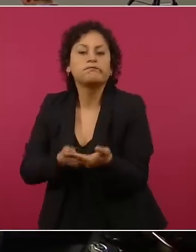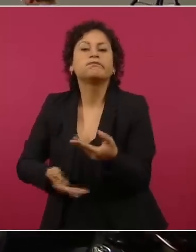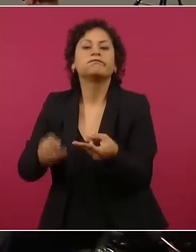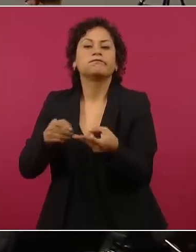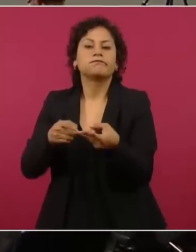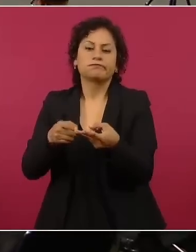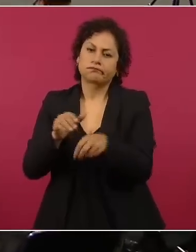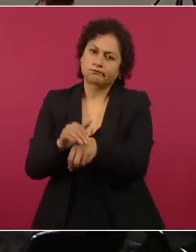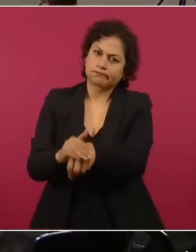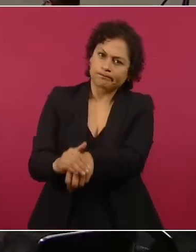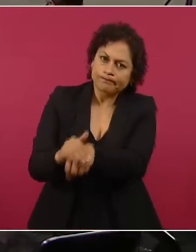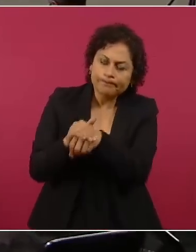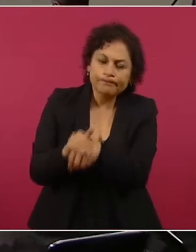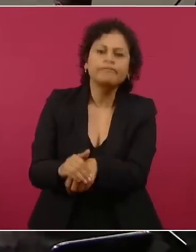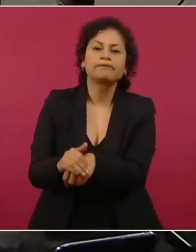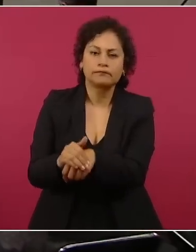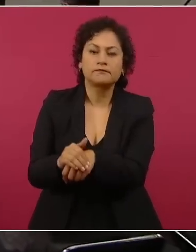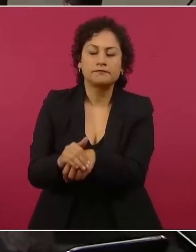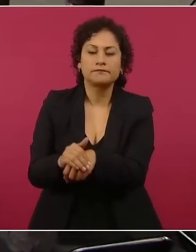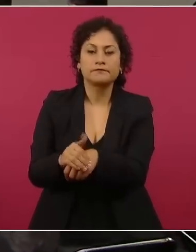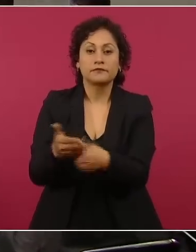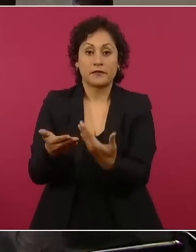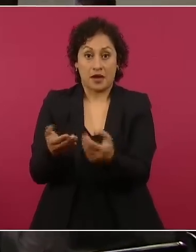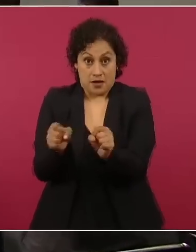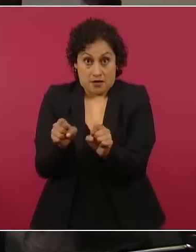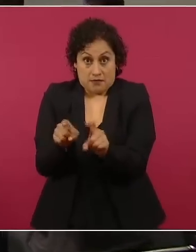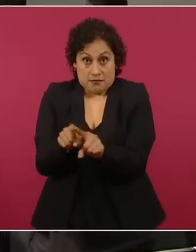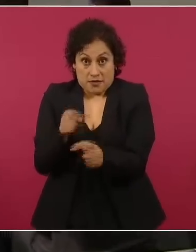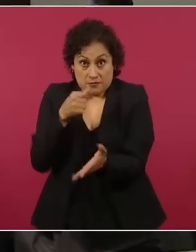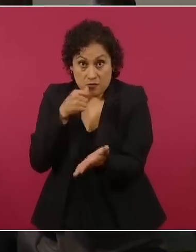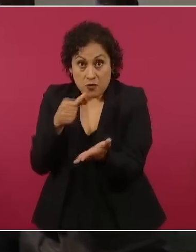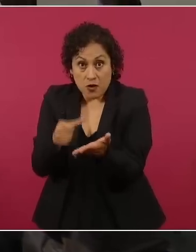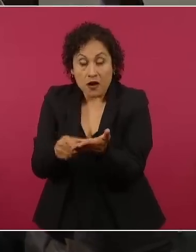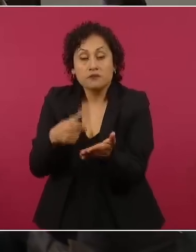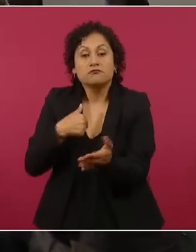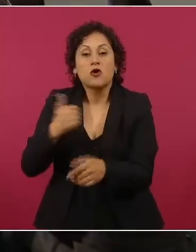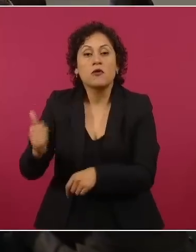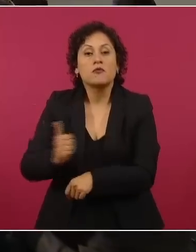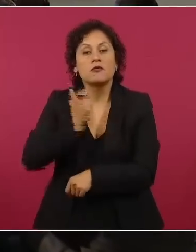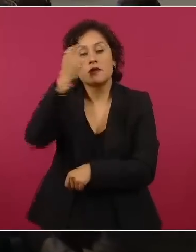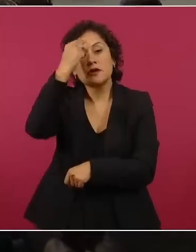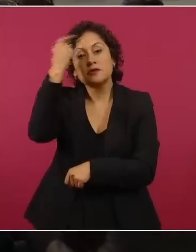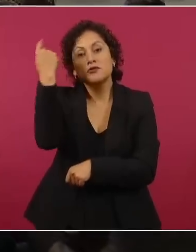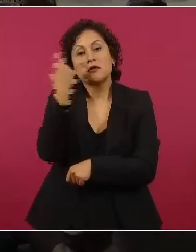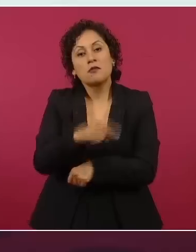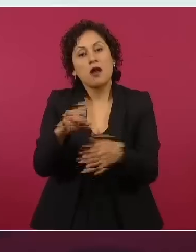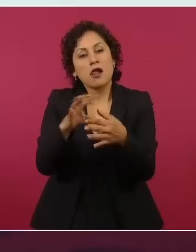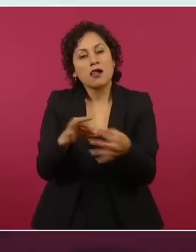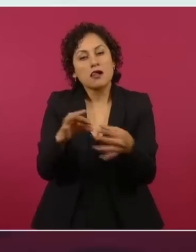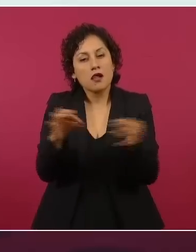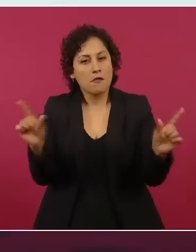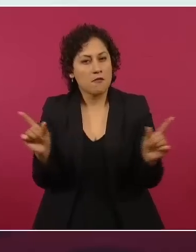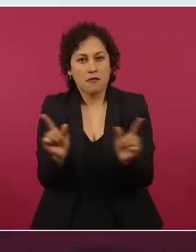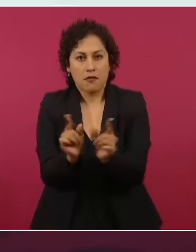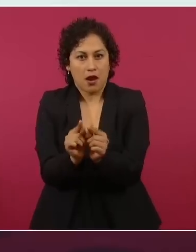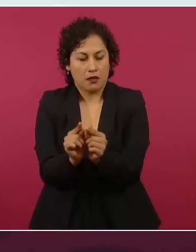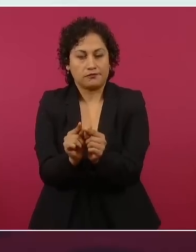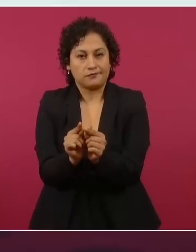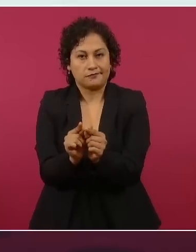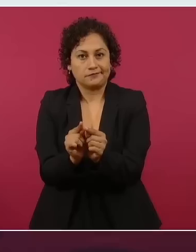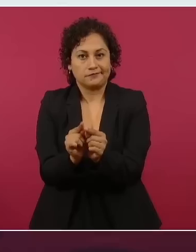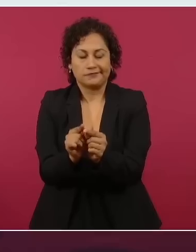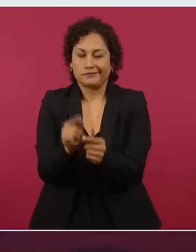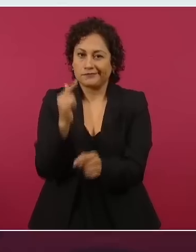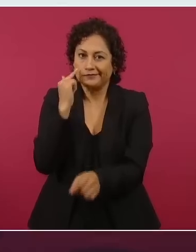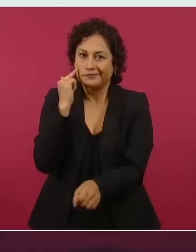Al mismo tiempo deseo expresarle de manera breve que desde hace tiempo el gobierno de